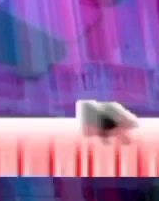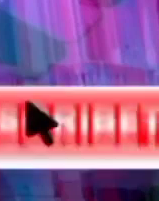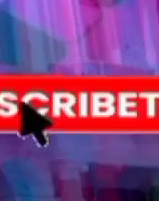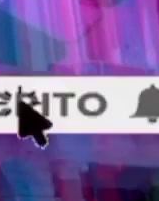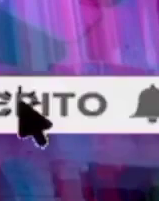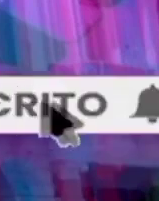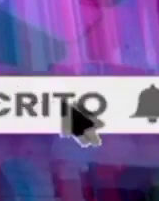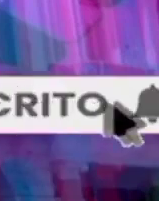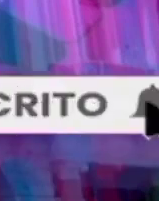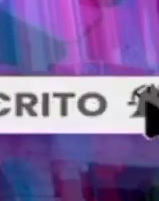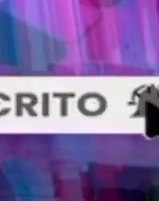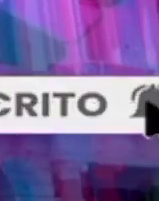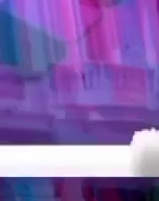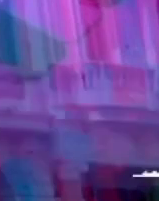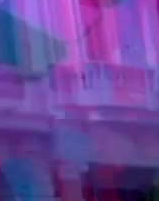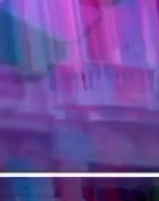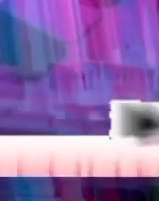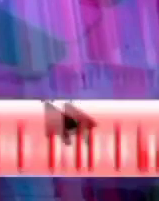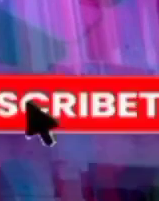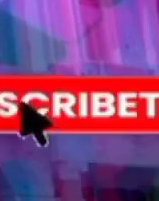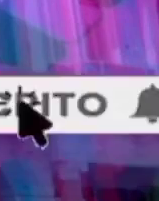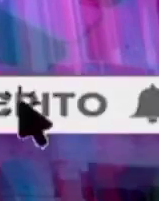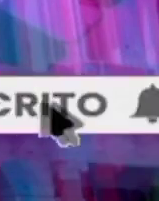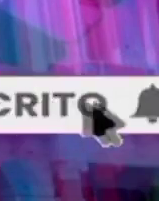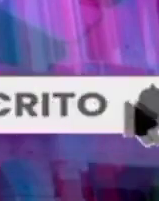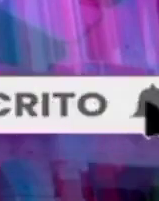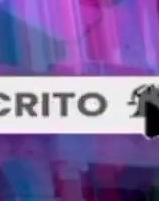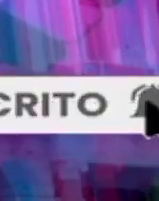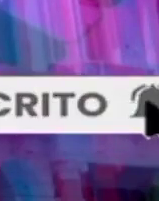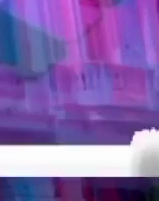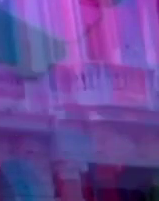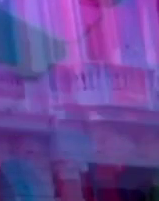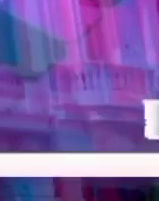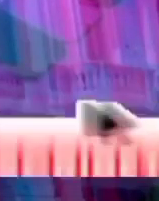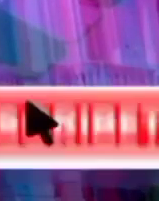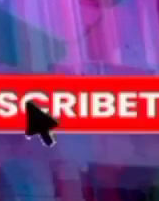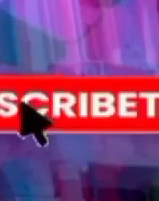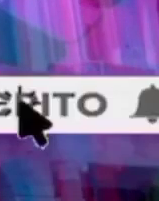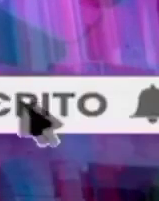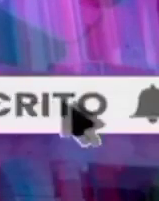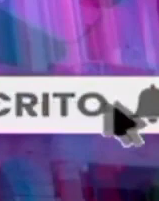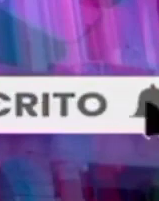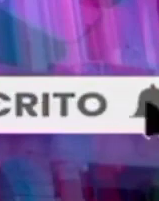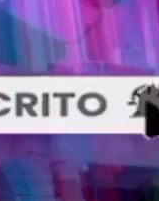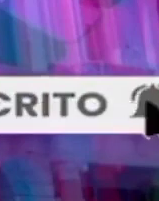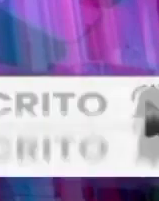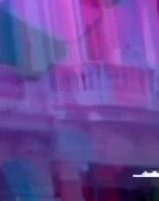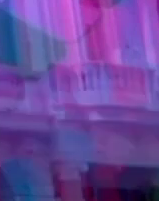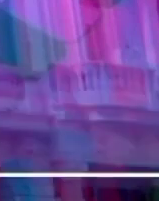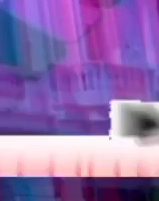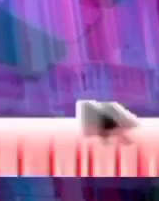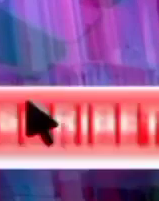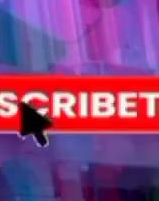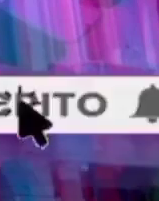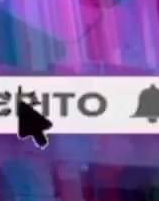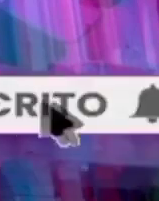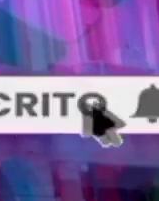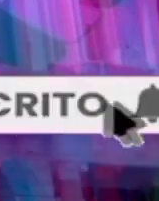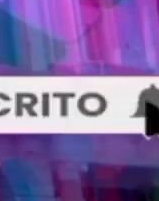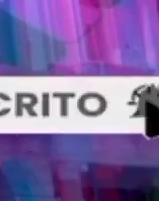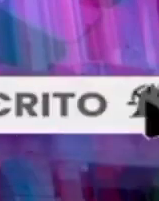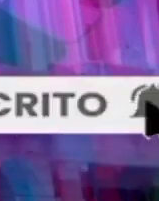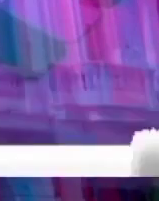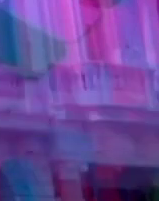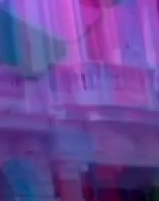Súmate a nuestro canal en YouTube y si te gustan nuestros contenidos da like, coméntanos tus ideas y comparte con tus